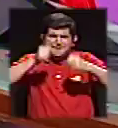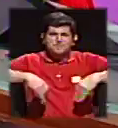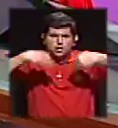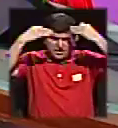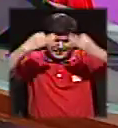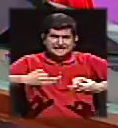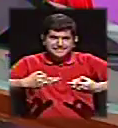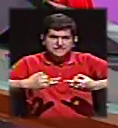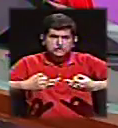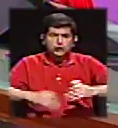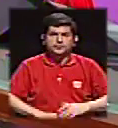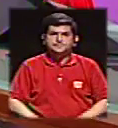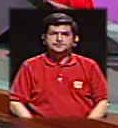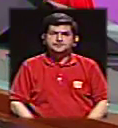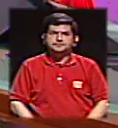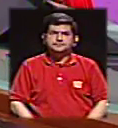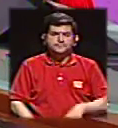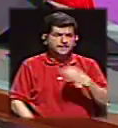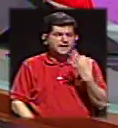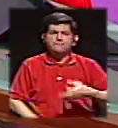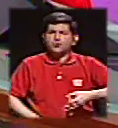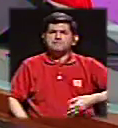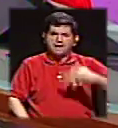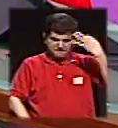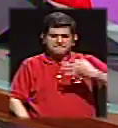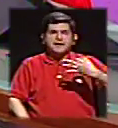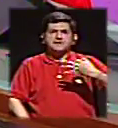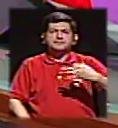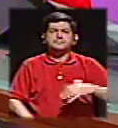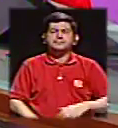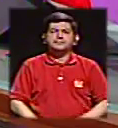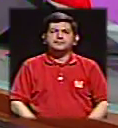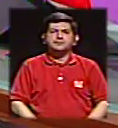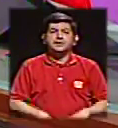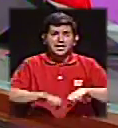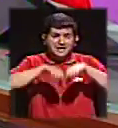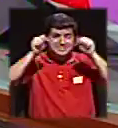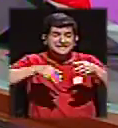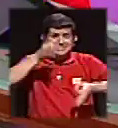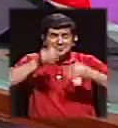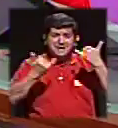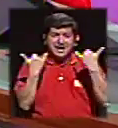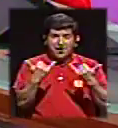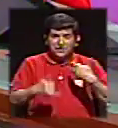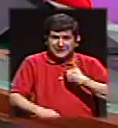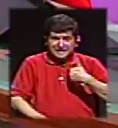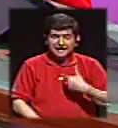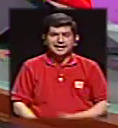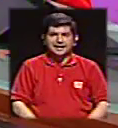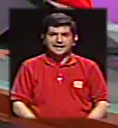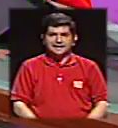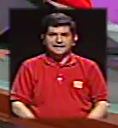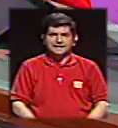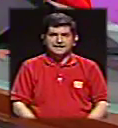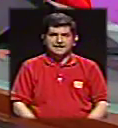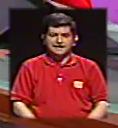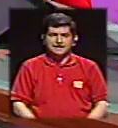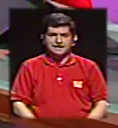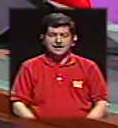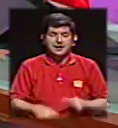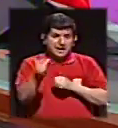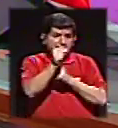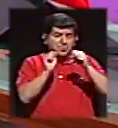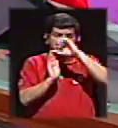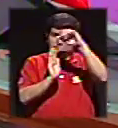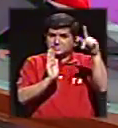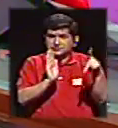tomar decisiones de mano firme con el sistema jurídico que tenemos. Ok, y le doy un ejemplo. usas a la Cuartazo